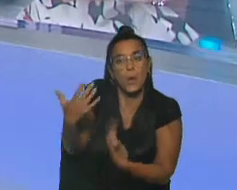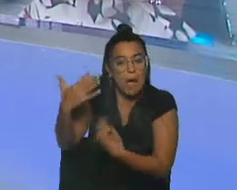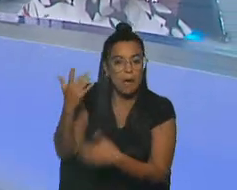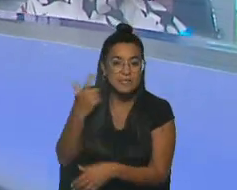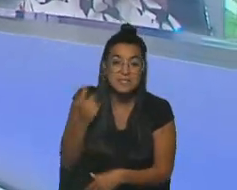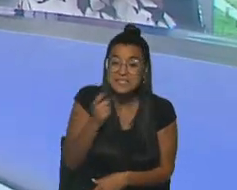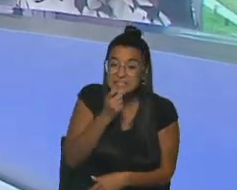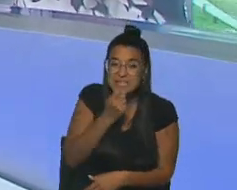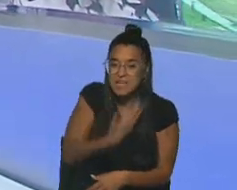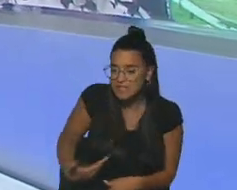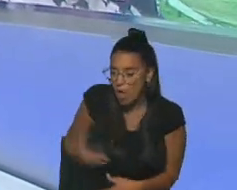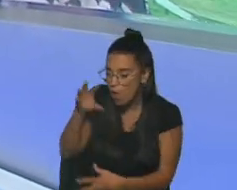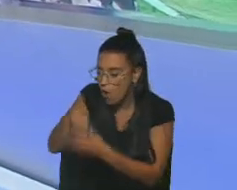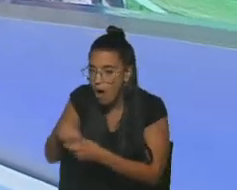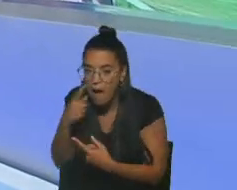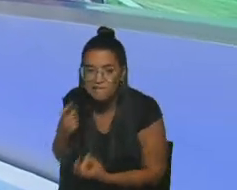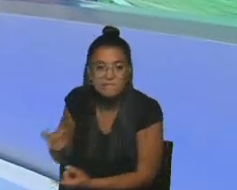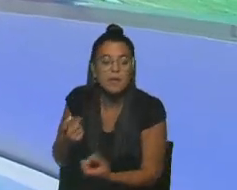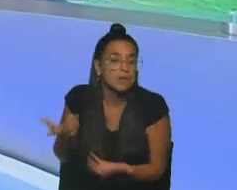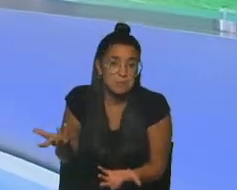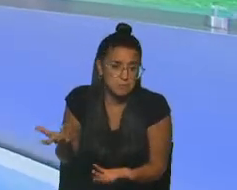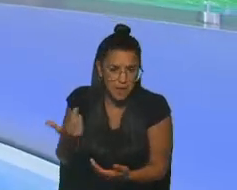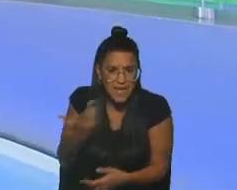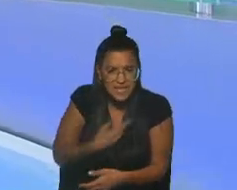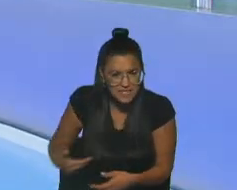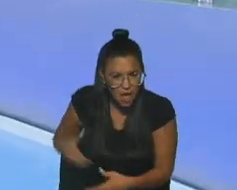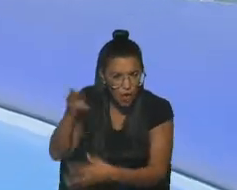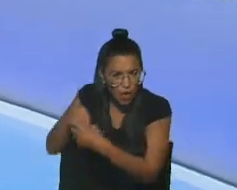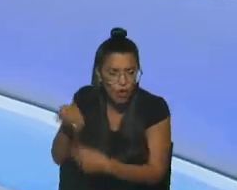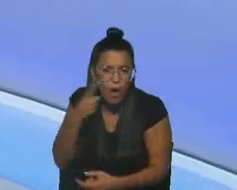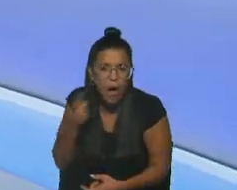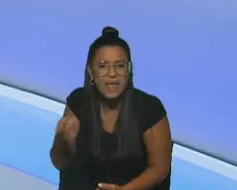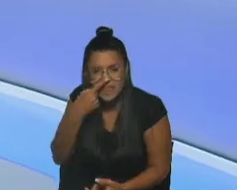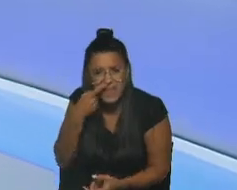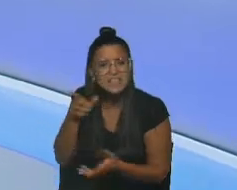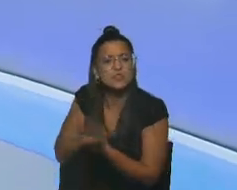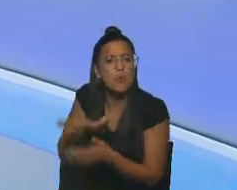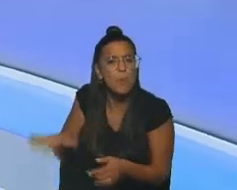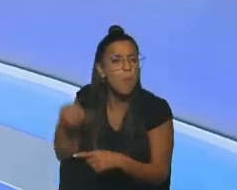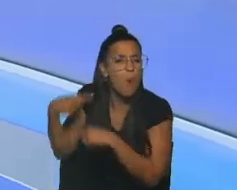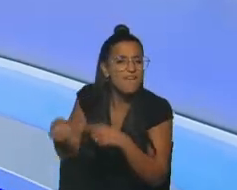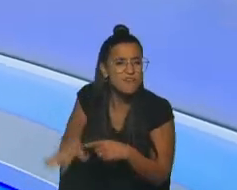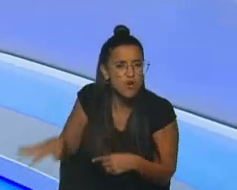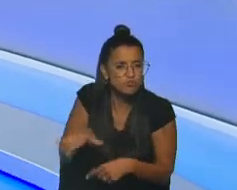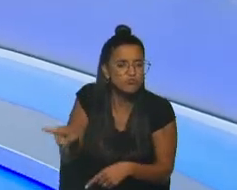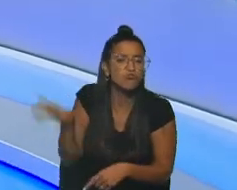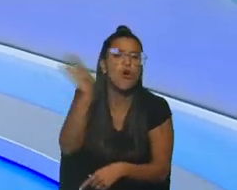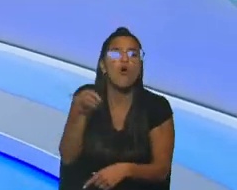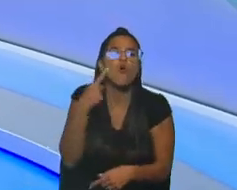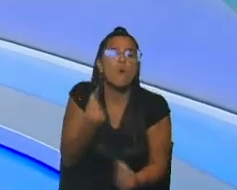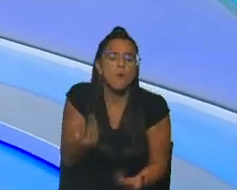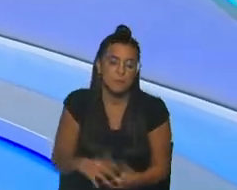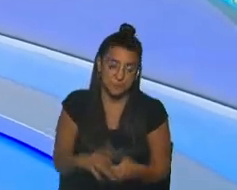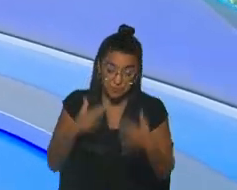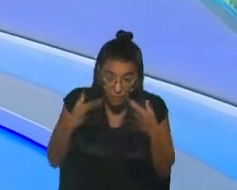Estado no se interesa por ellos, ¿no? ¿Se ha interesado el Estado en Brasil por esos pueblos? ¿Cómo lo ves vos?